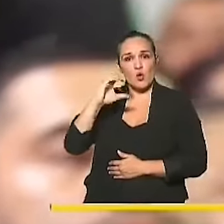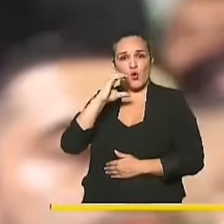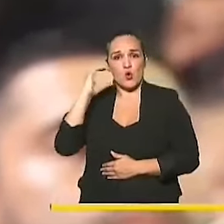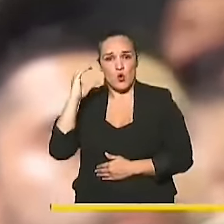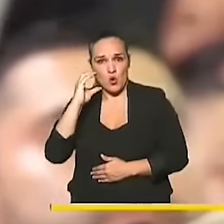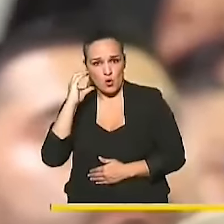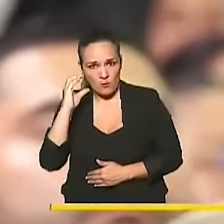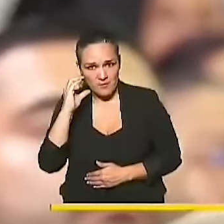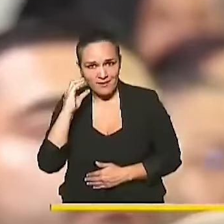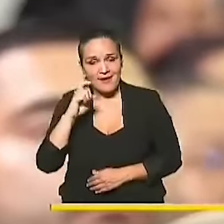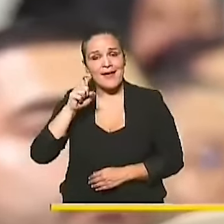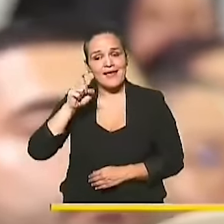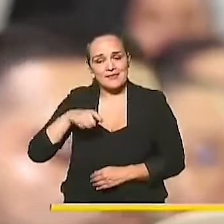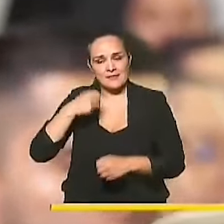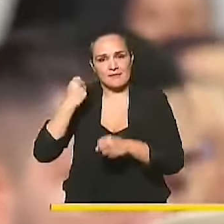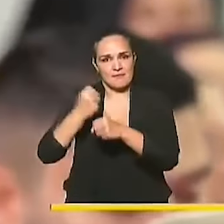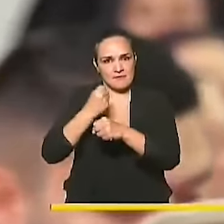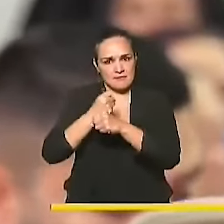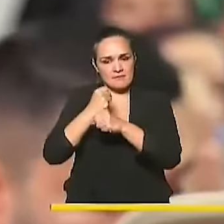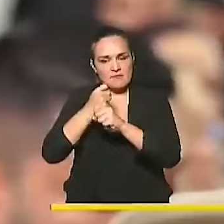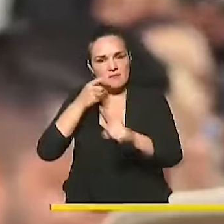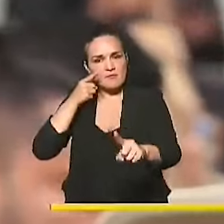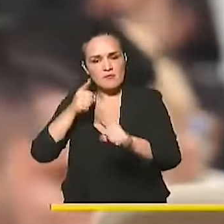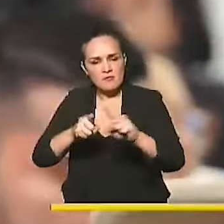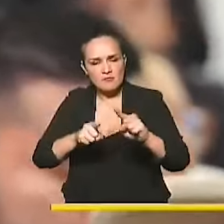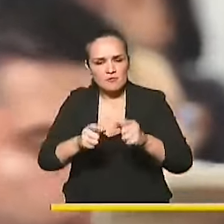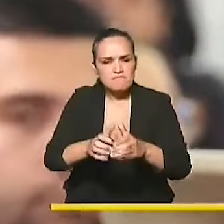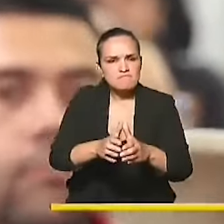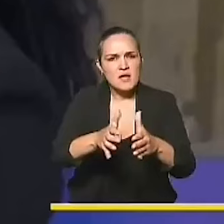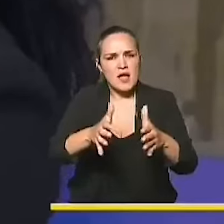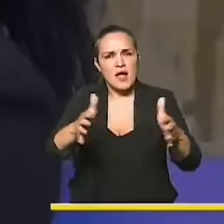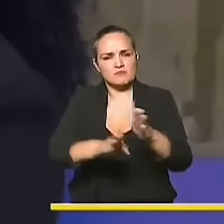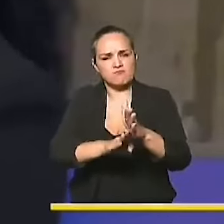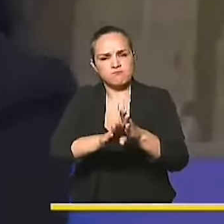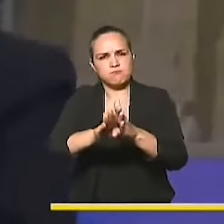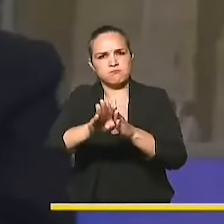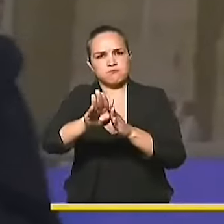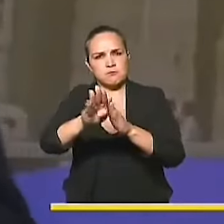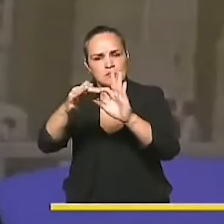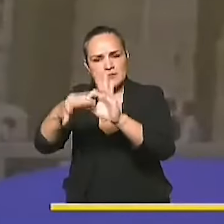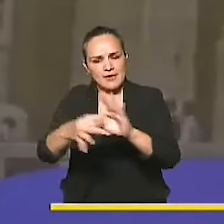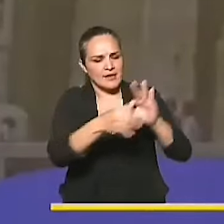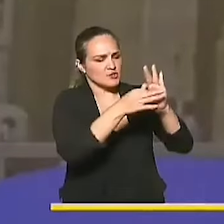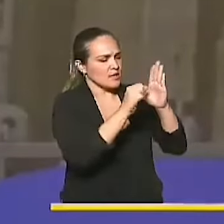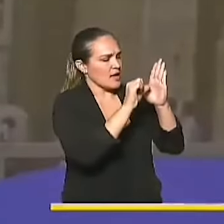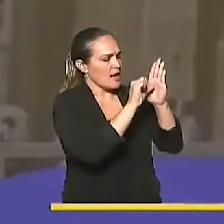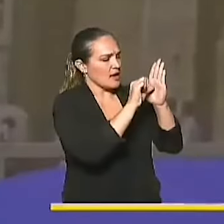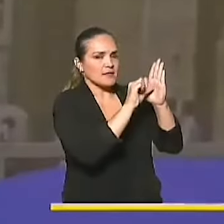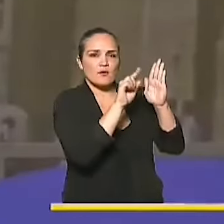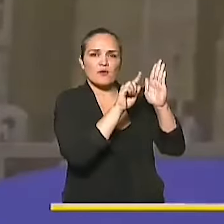deberían trabajar por desarrollar el artículo 13 de la